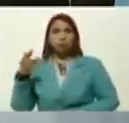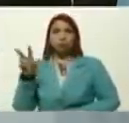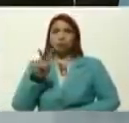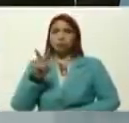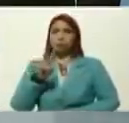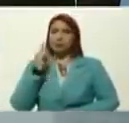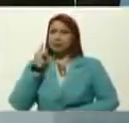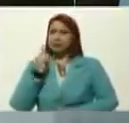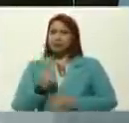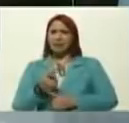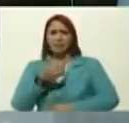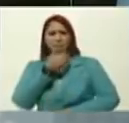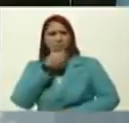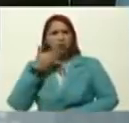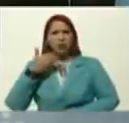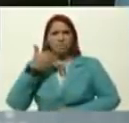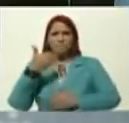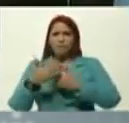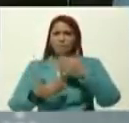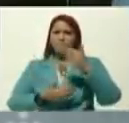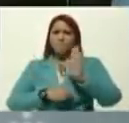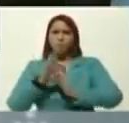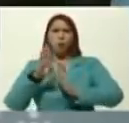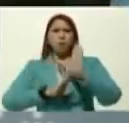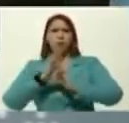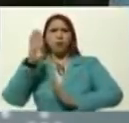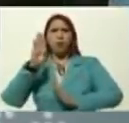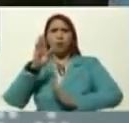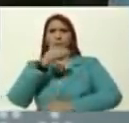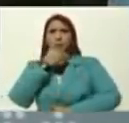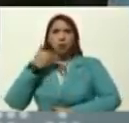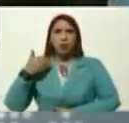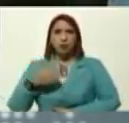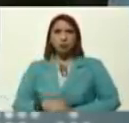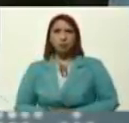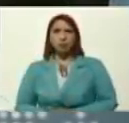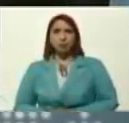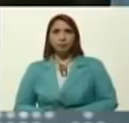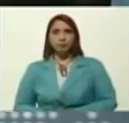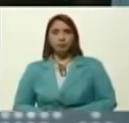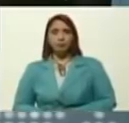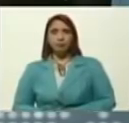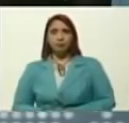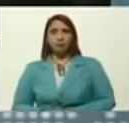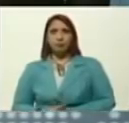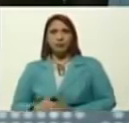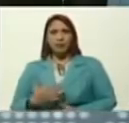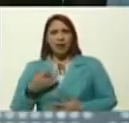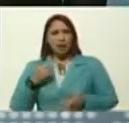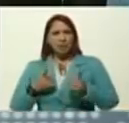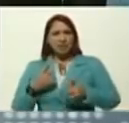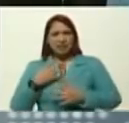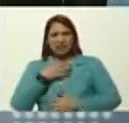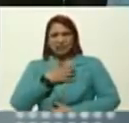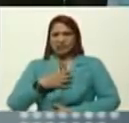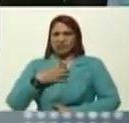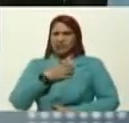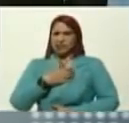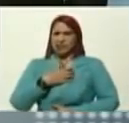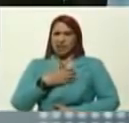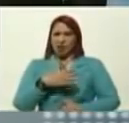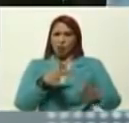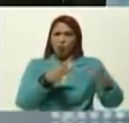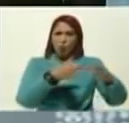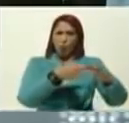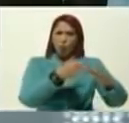tiene que mejorar, mejorar, mejorar, por eso, causa tanta indignación, que un sector de la derecha,